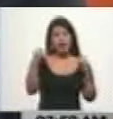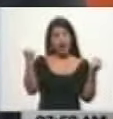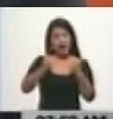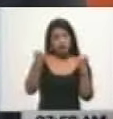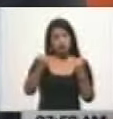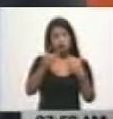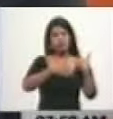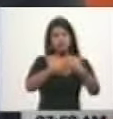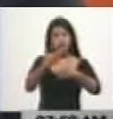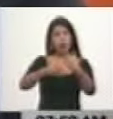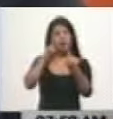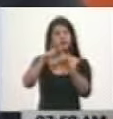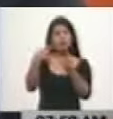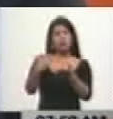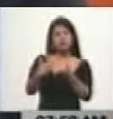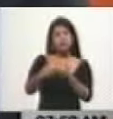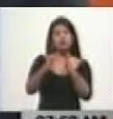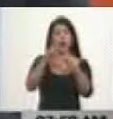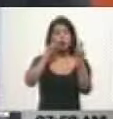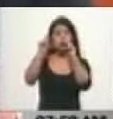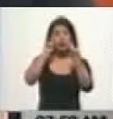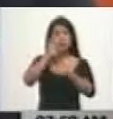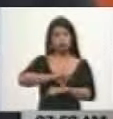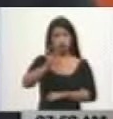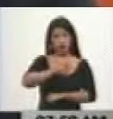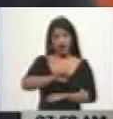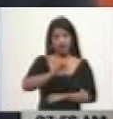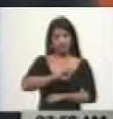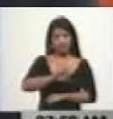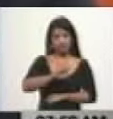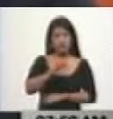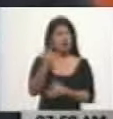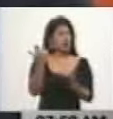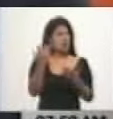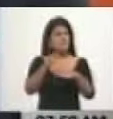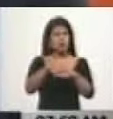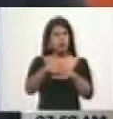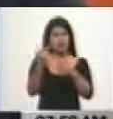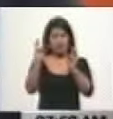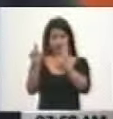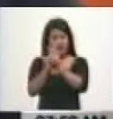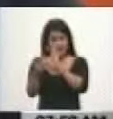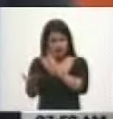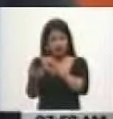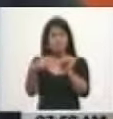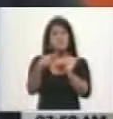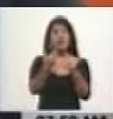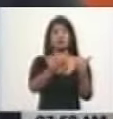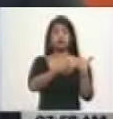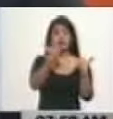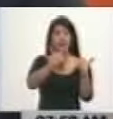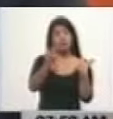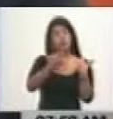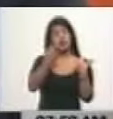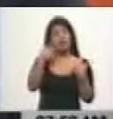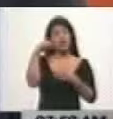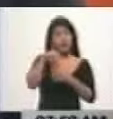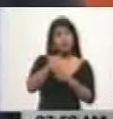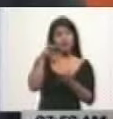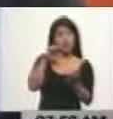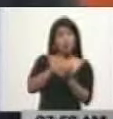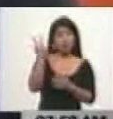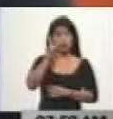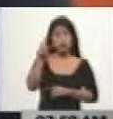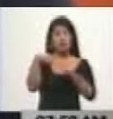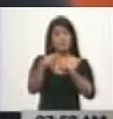conducentes a materializar el turismo social, no solamente porque está en la ley, sino porque es una responsabilidad política del Estado venezolano